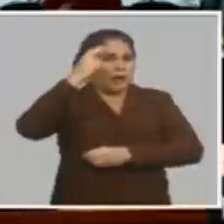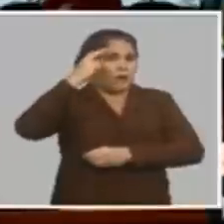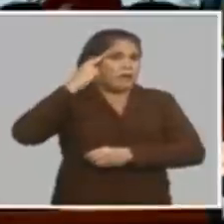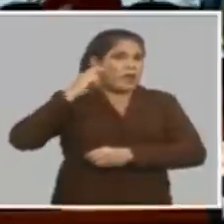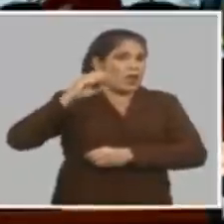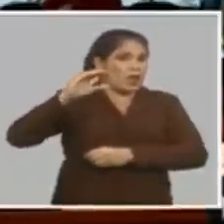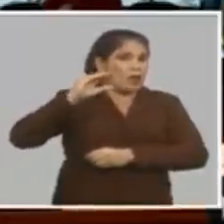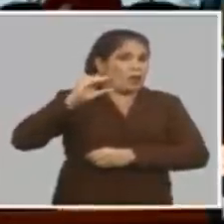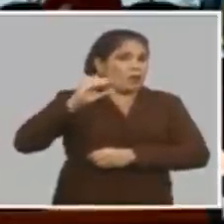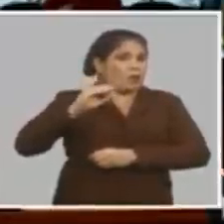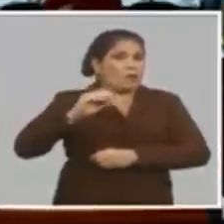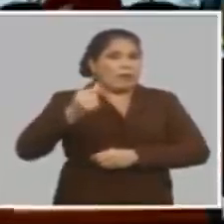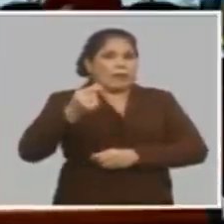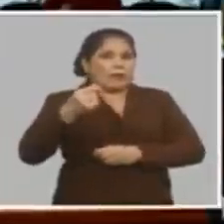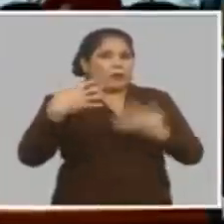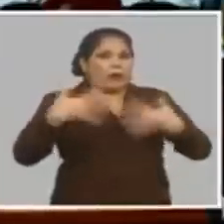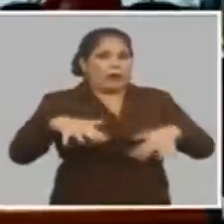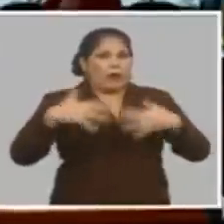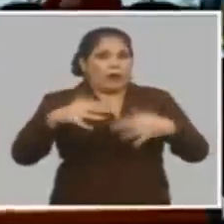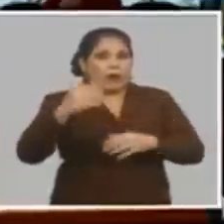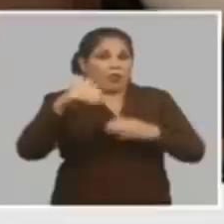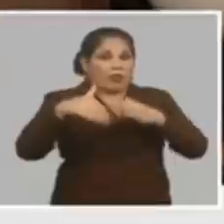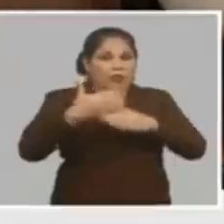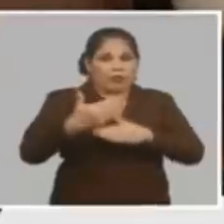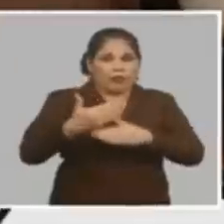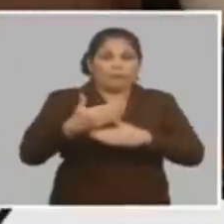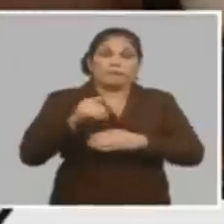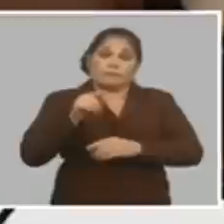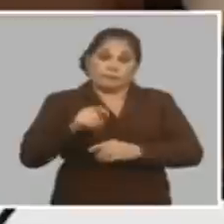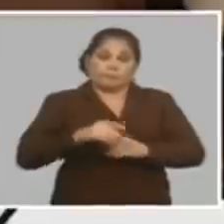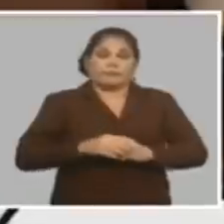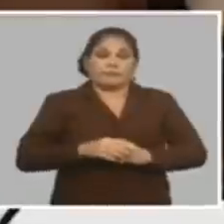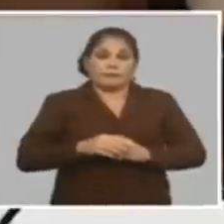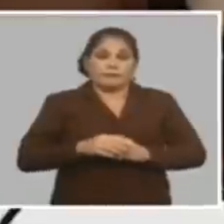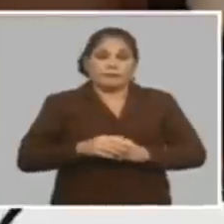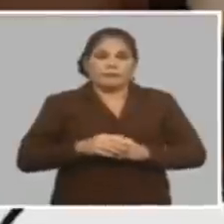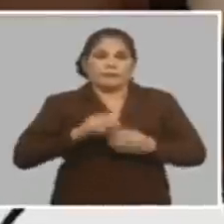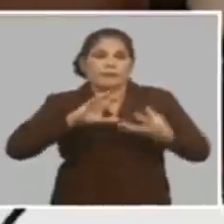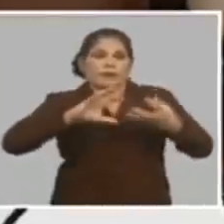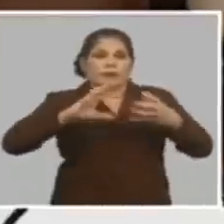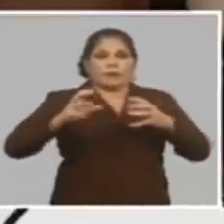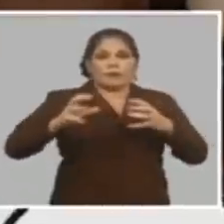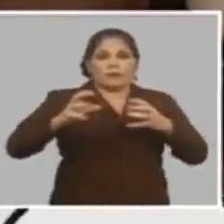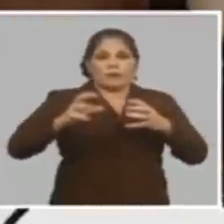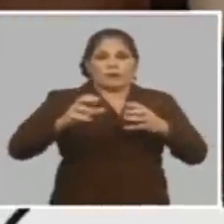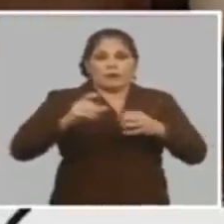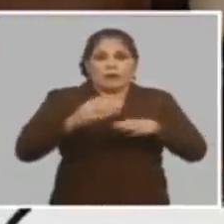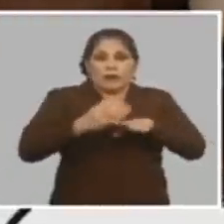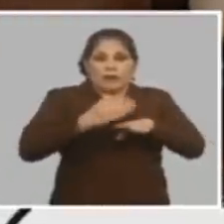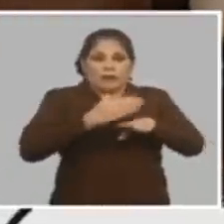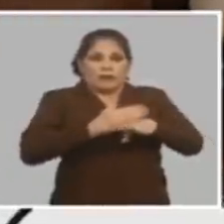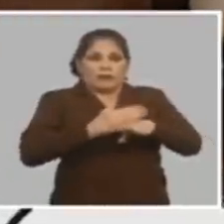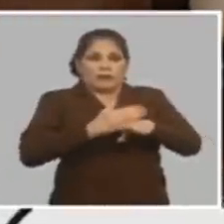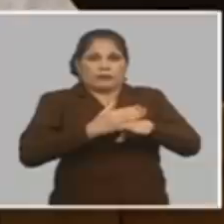y nuevos precios durante 10 días? entonces ahí hay un diseño de un anticipo